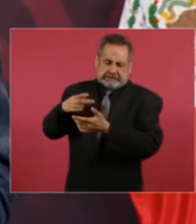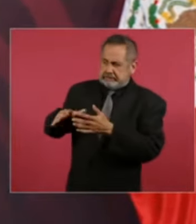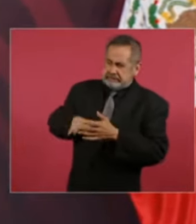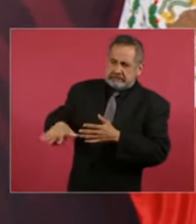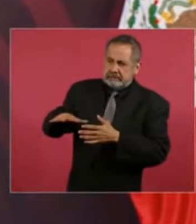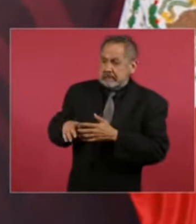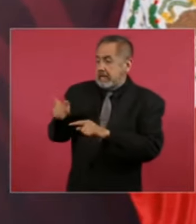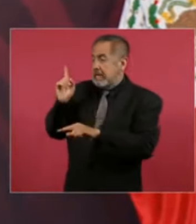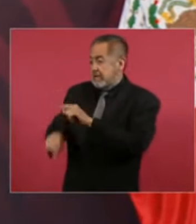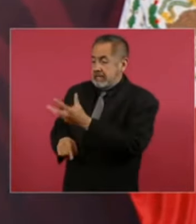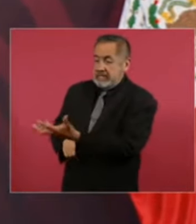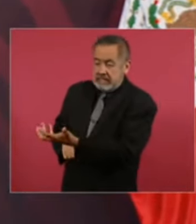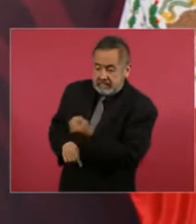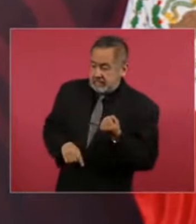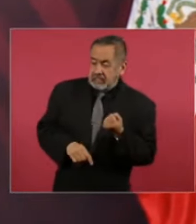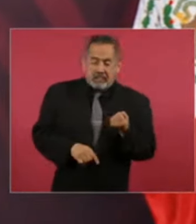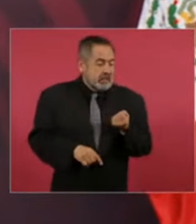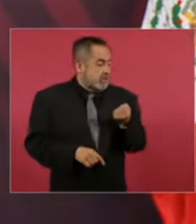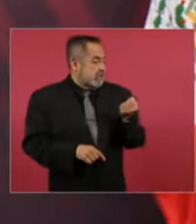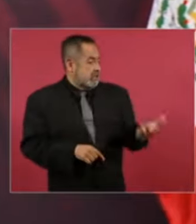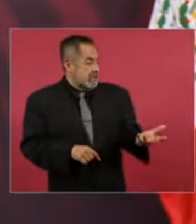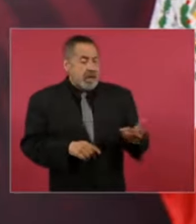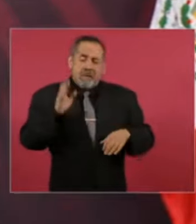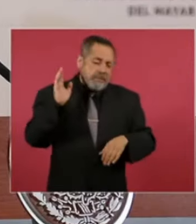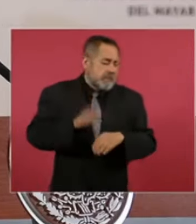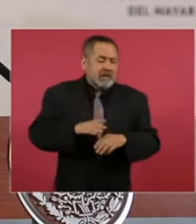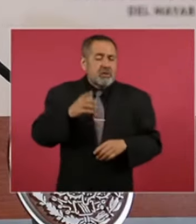particulares es en el tiempo de Salinas